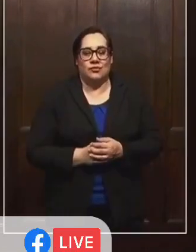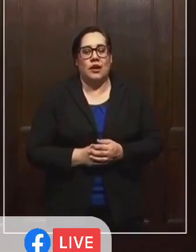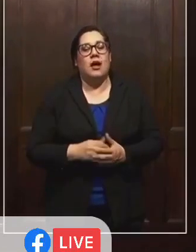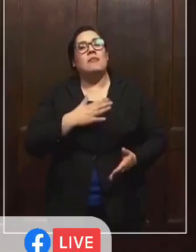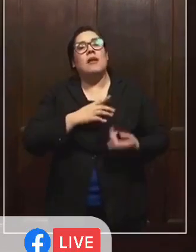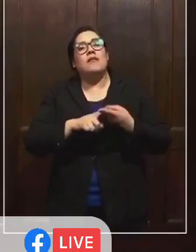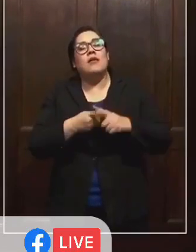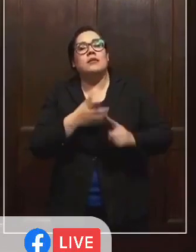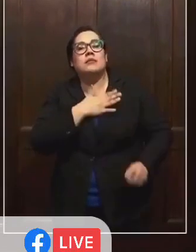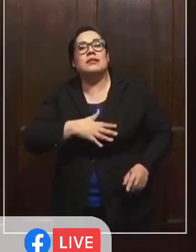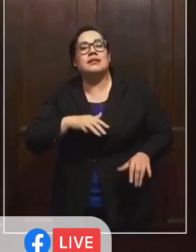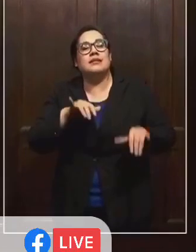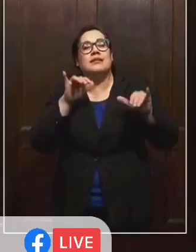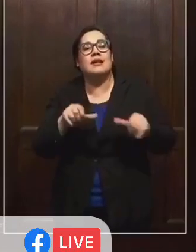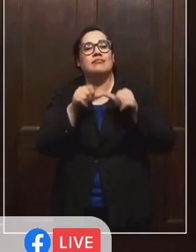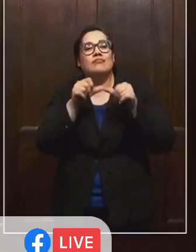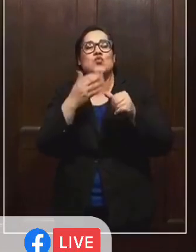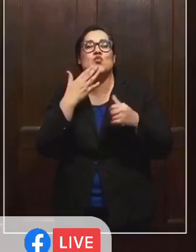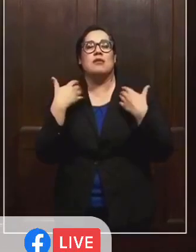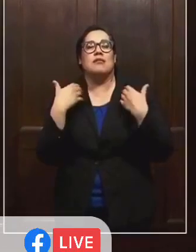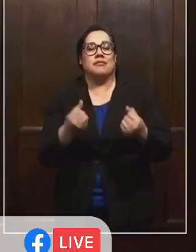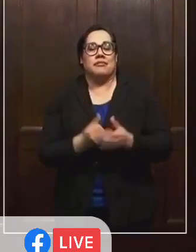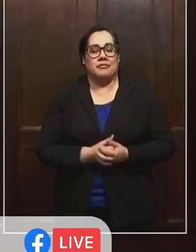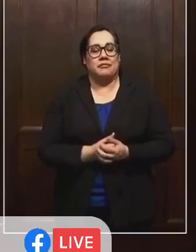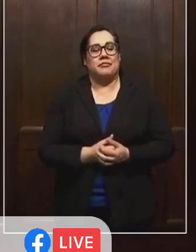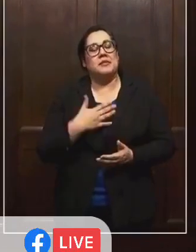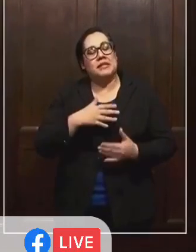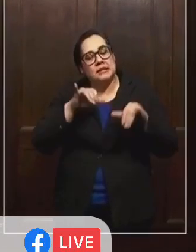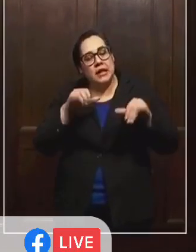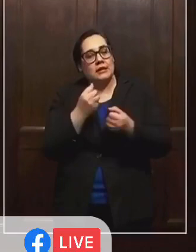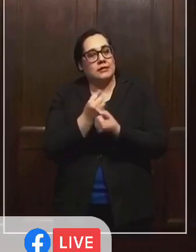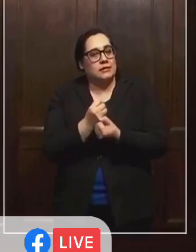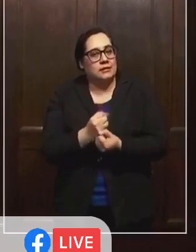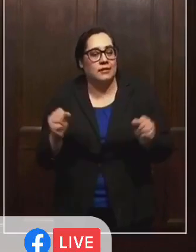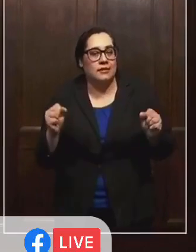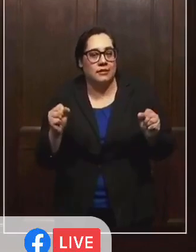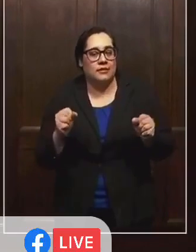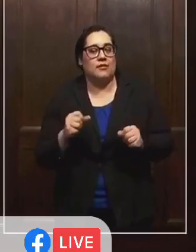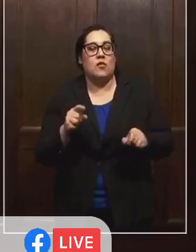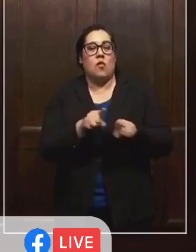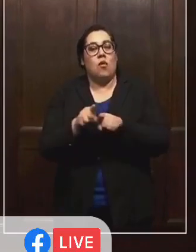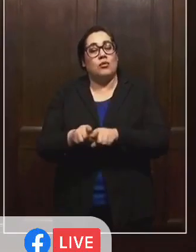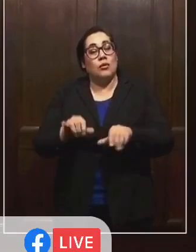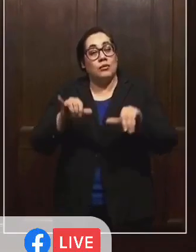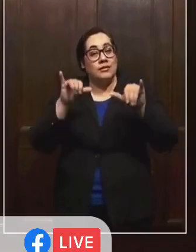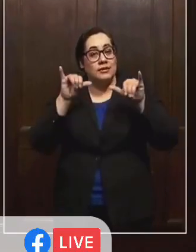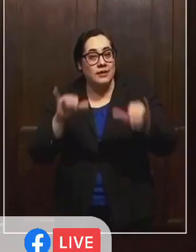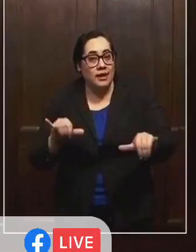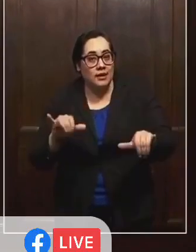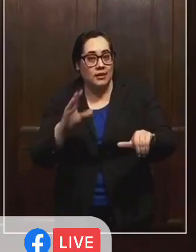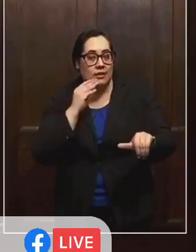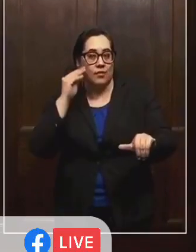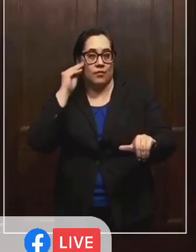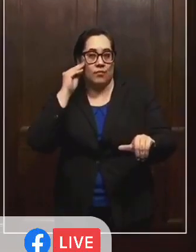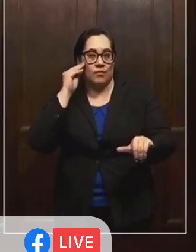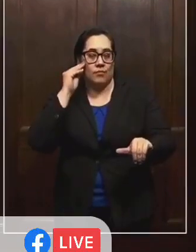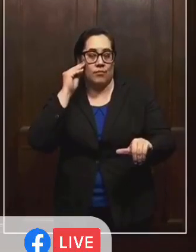amigos, quédense en buena salud, quédense protegidos y quédense en casa.